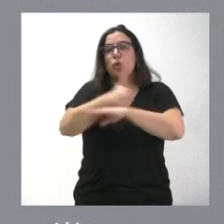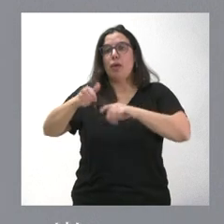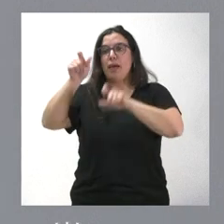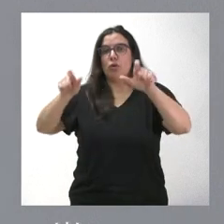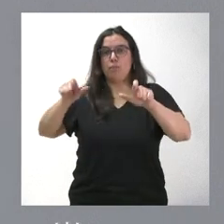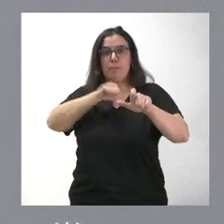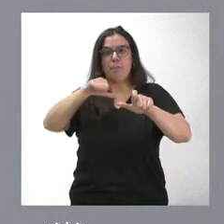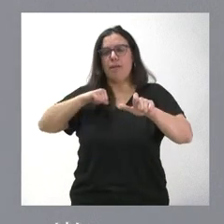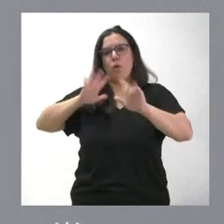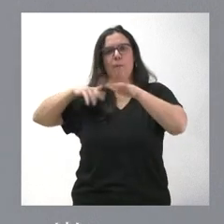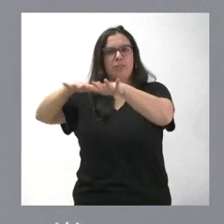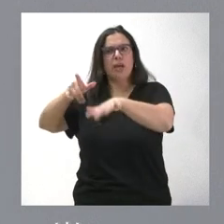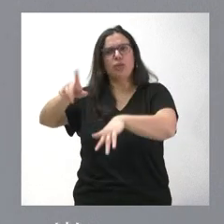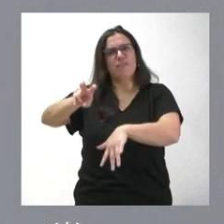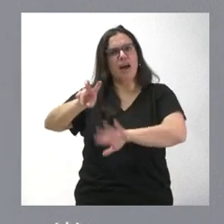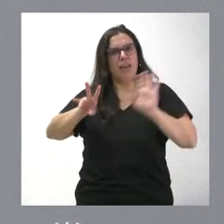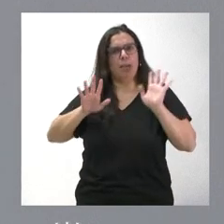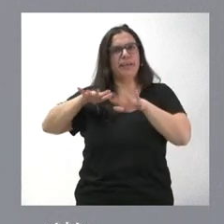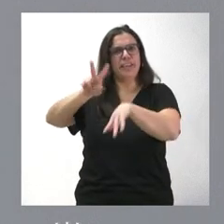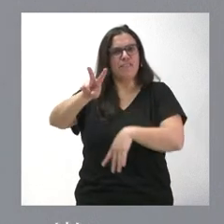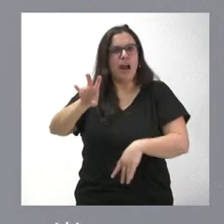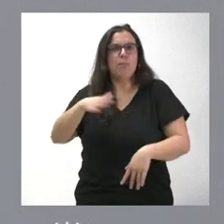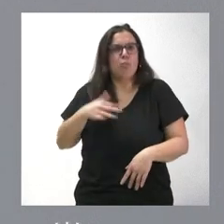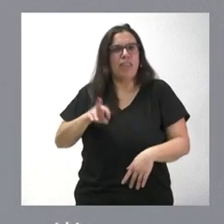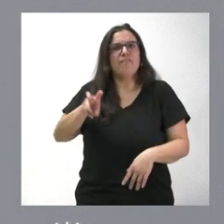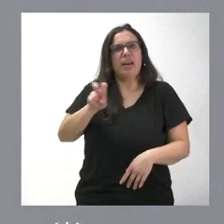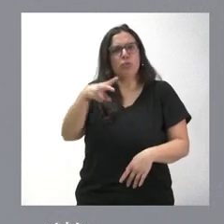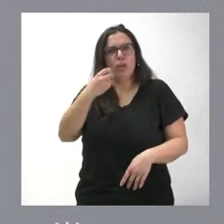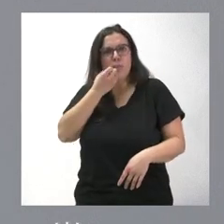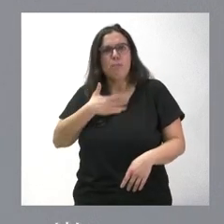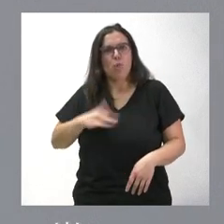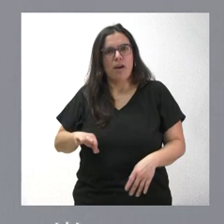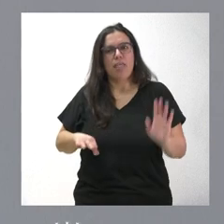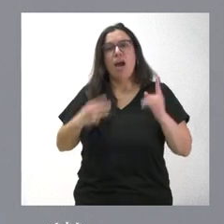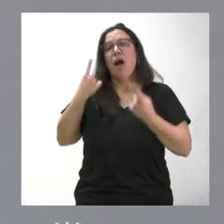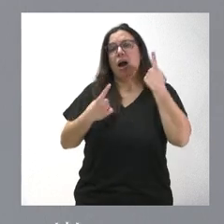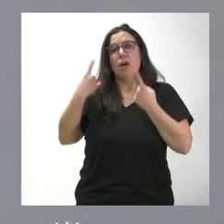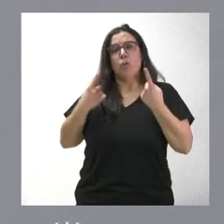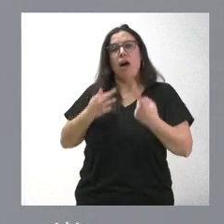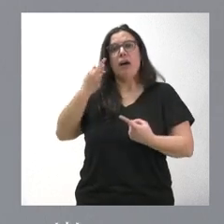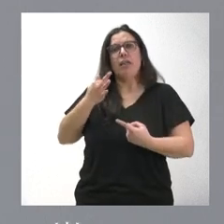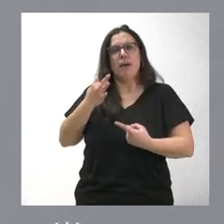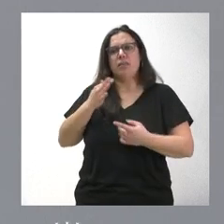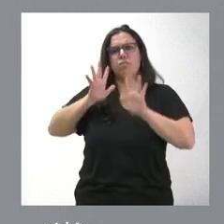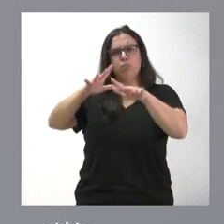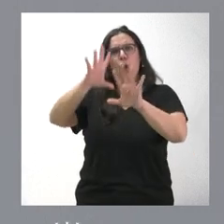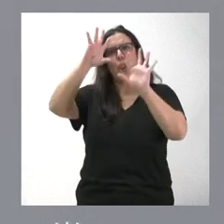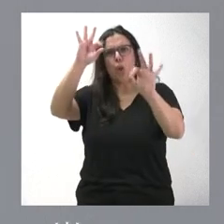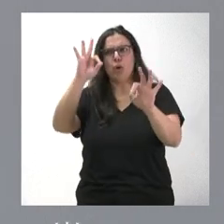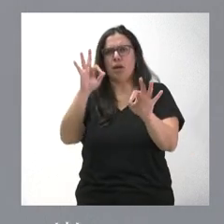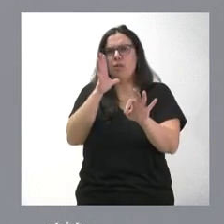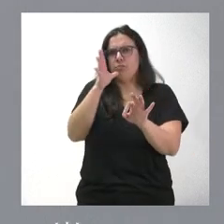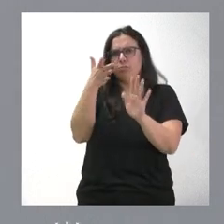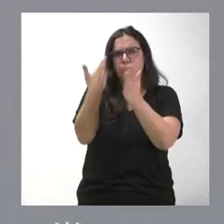manifestarse. Las manifestaciones son muy útiles o pueden serlo. Muchas de ellas, además, se realizan con razón y con argumentos muy